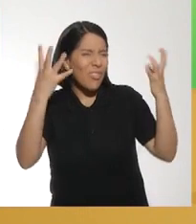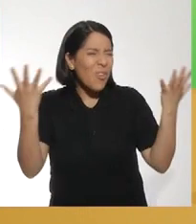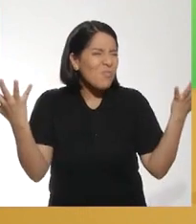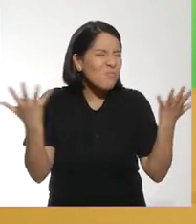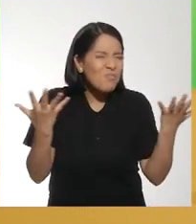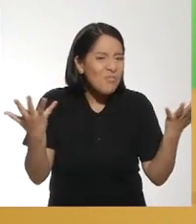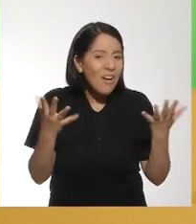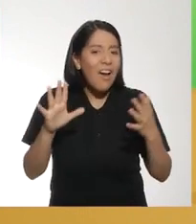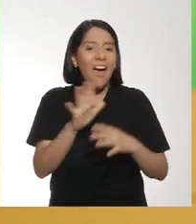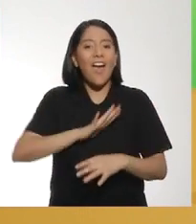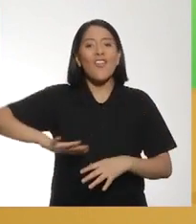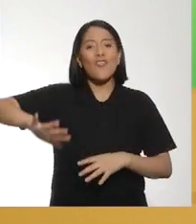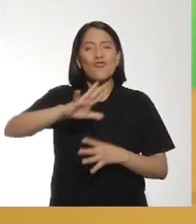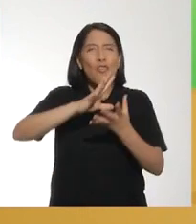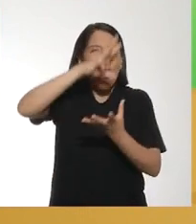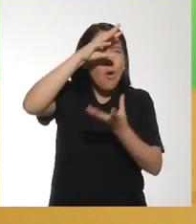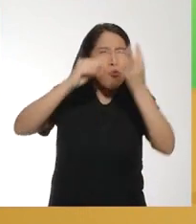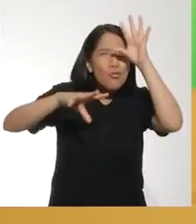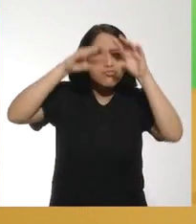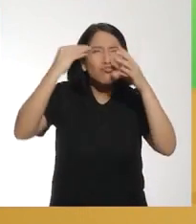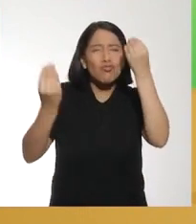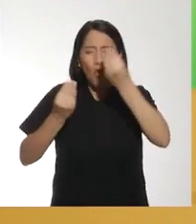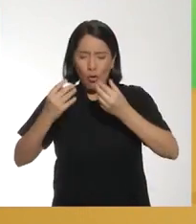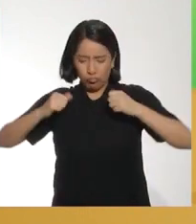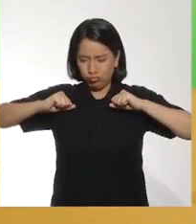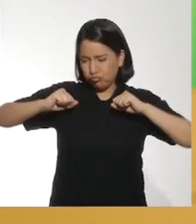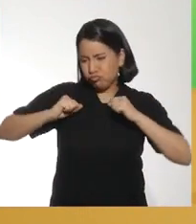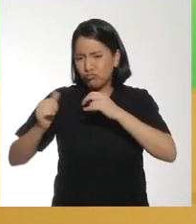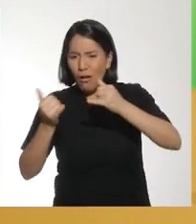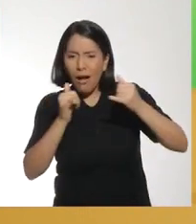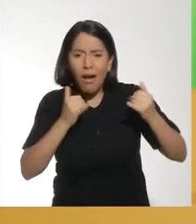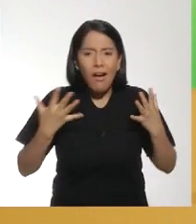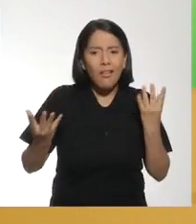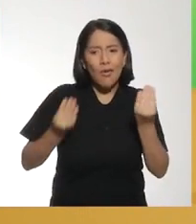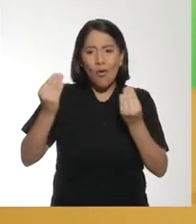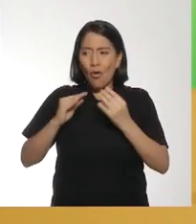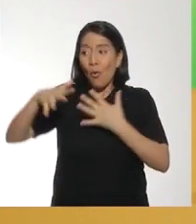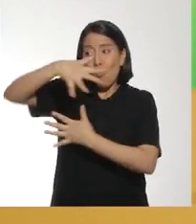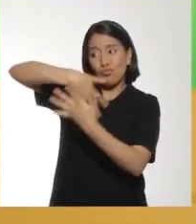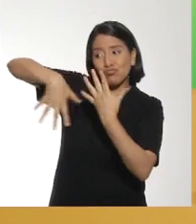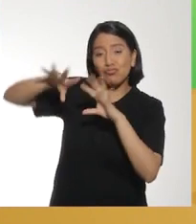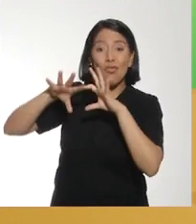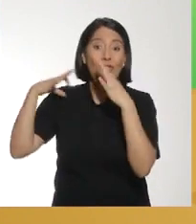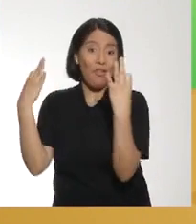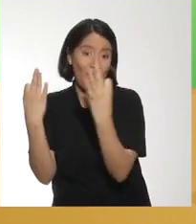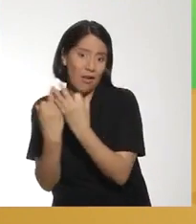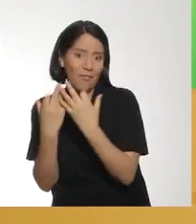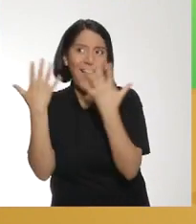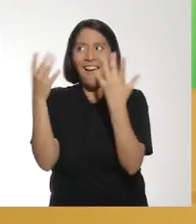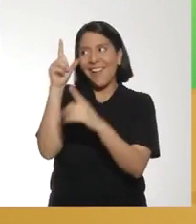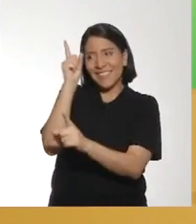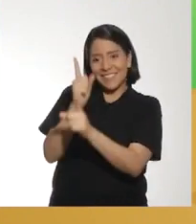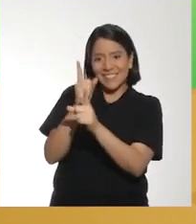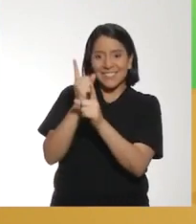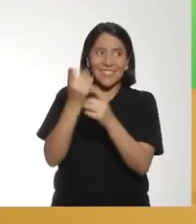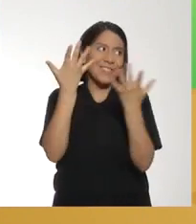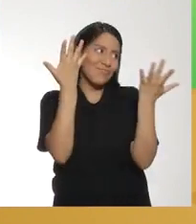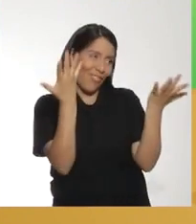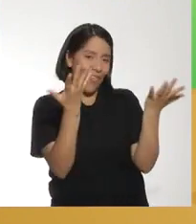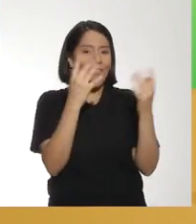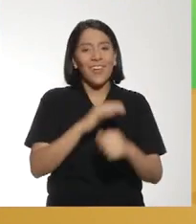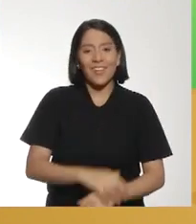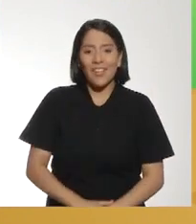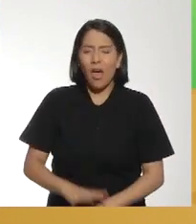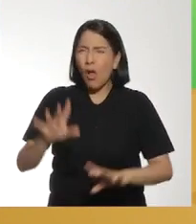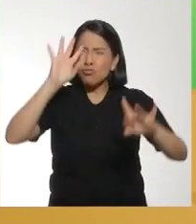Recordemos que el tema de hoy es... Nos gusta aprender sobre muchas actividades físicas y más nos gusta compartirlas con nuestras familias. Claro